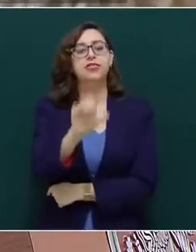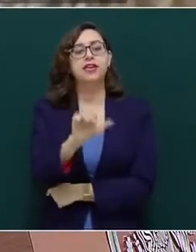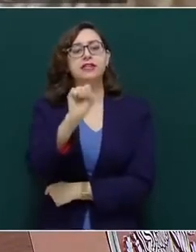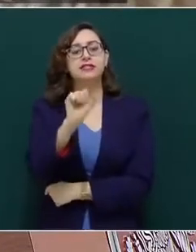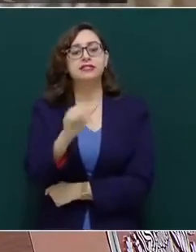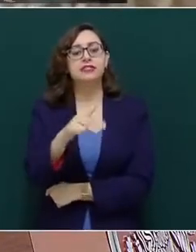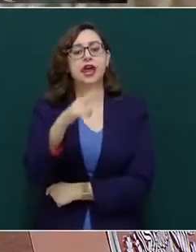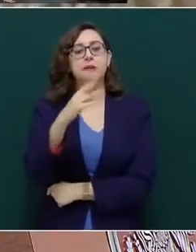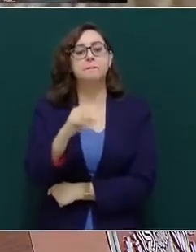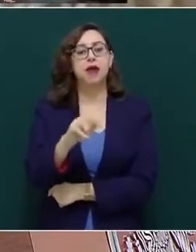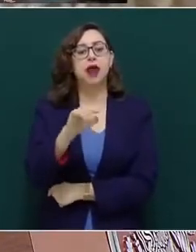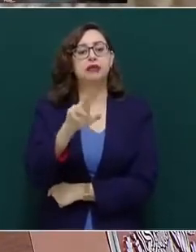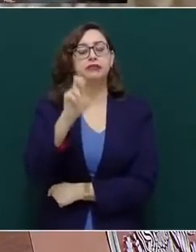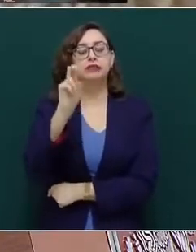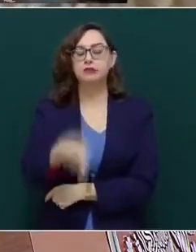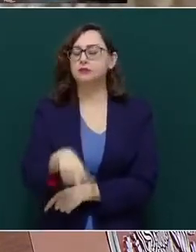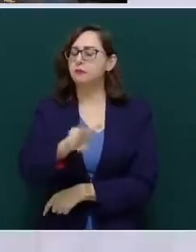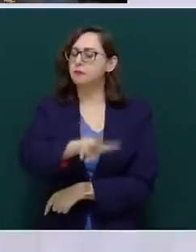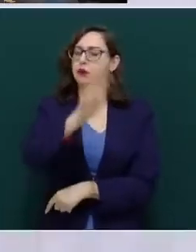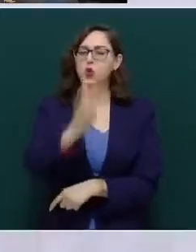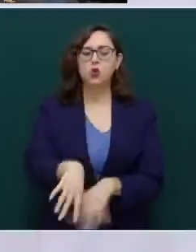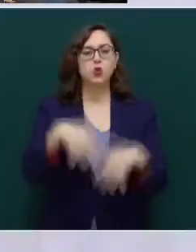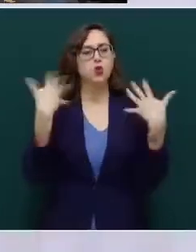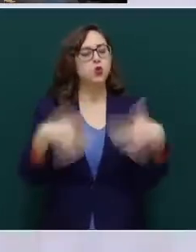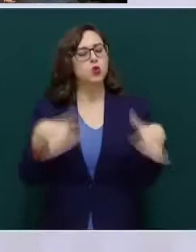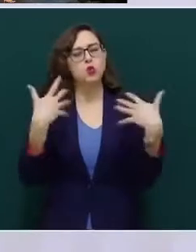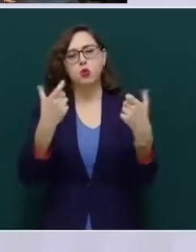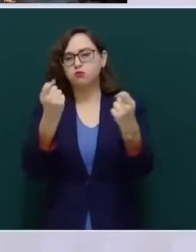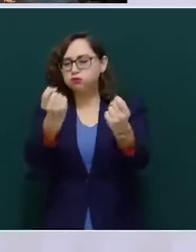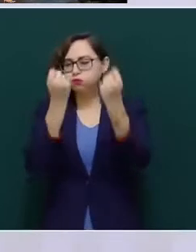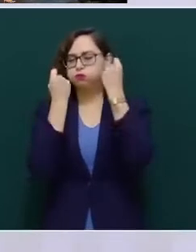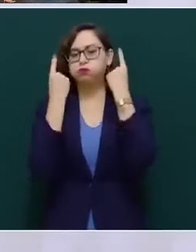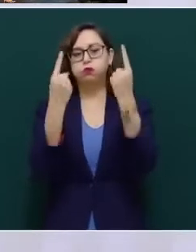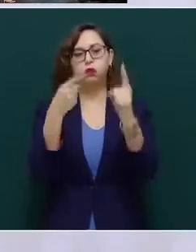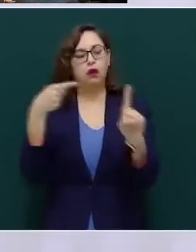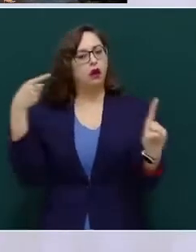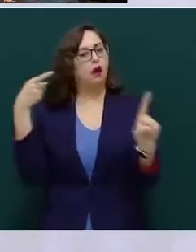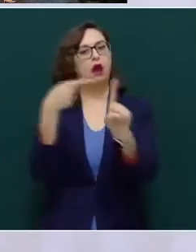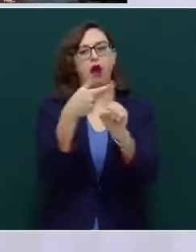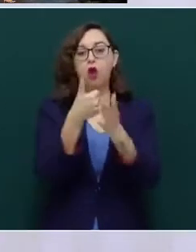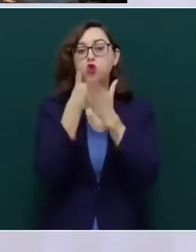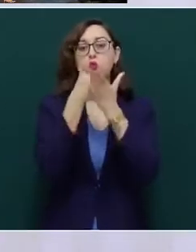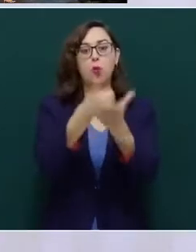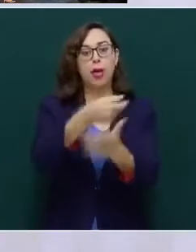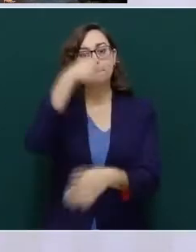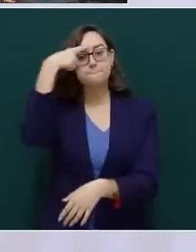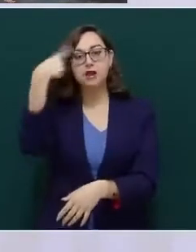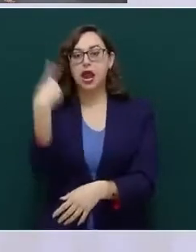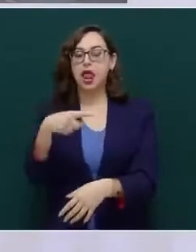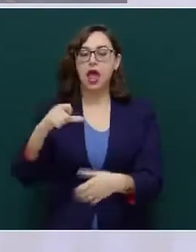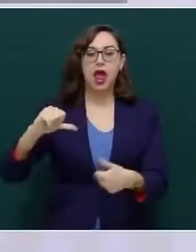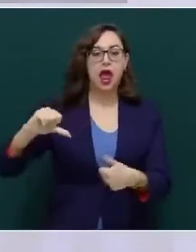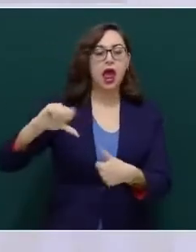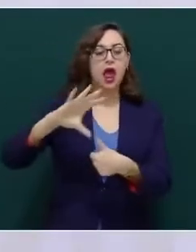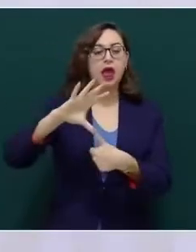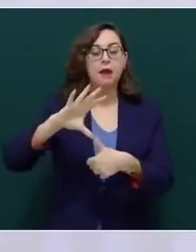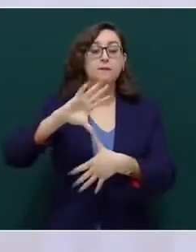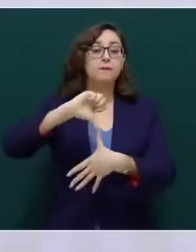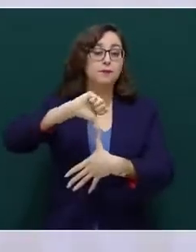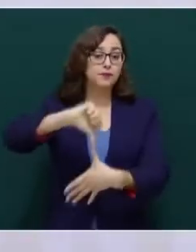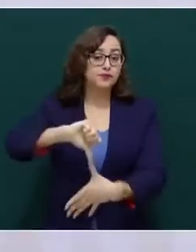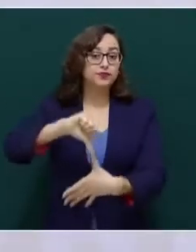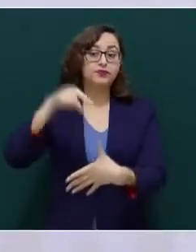otro ilustre titán de la independencia sudamericana. En ese entonces